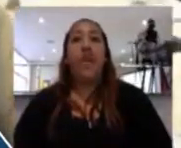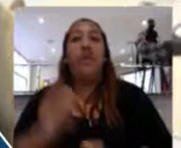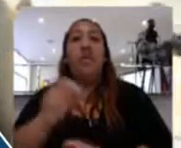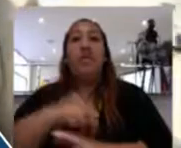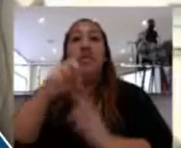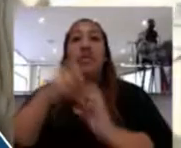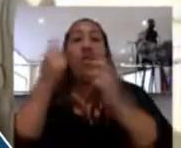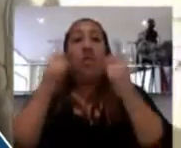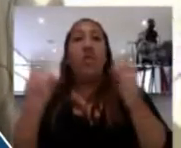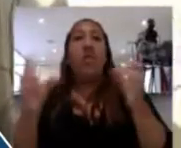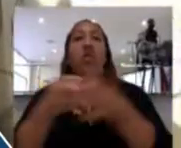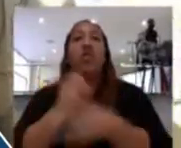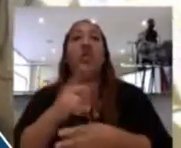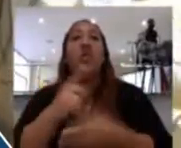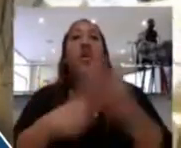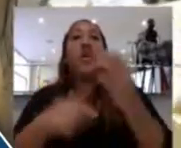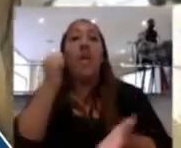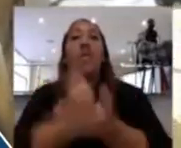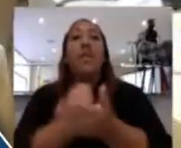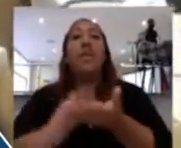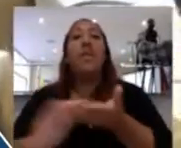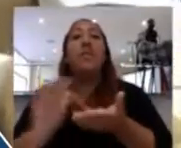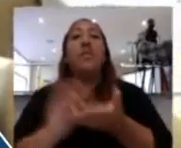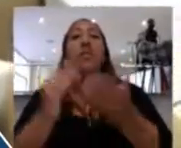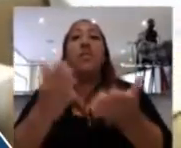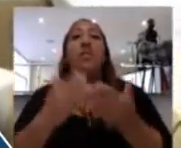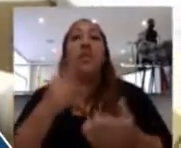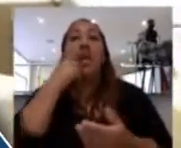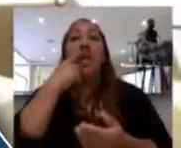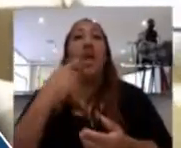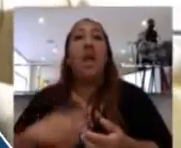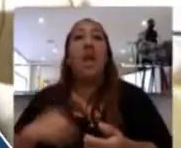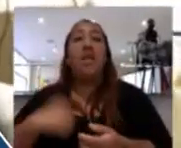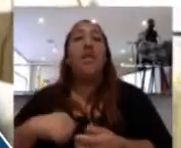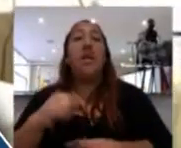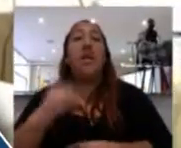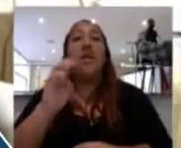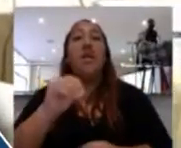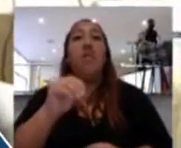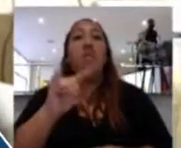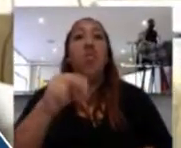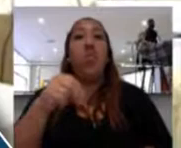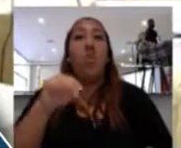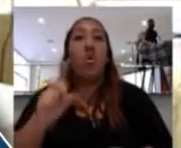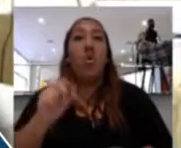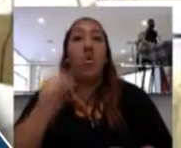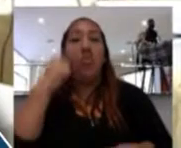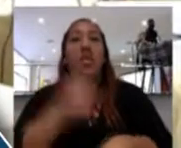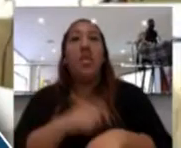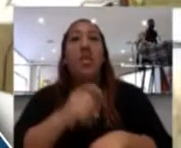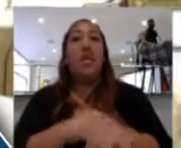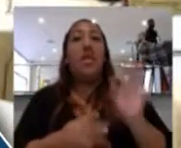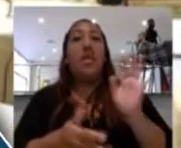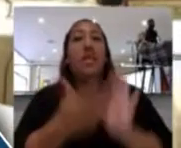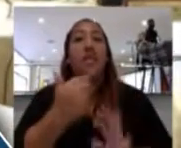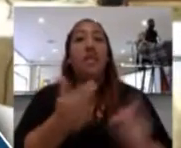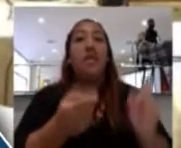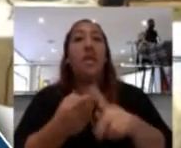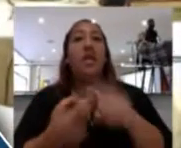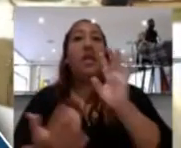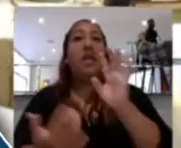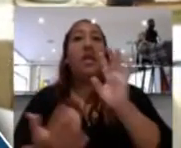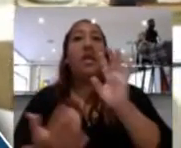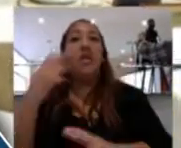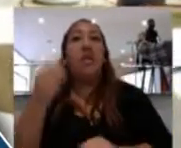Proyecto de acuerdo del Consejo que aprueba la licencia solicitada por el alcalde de Miraflores, Jorge Muñoz Uels, por el periodo del 13 al 15 de abril,